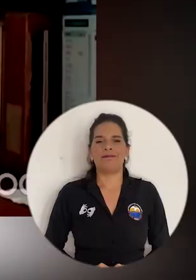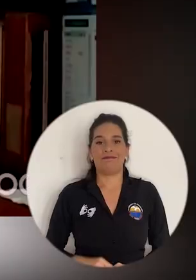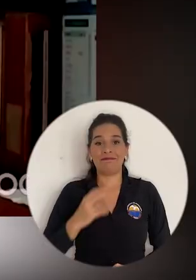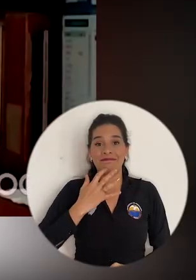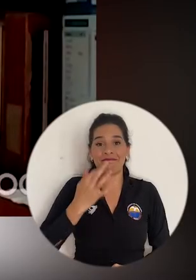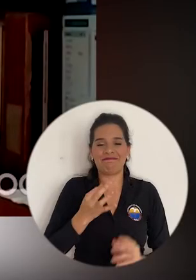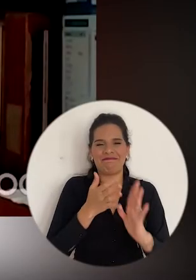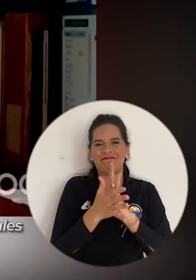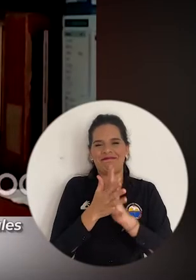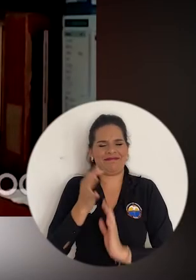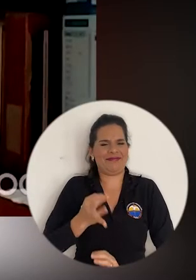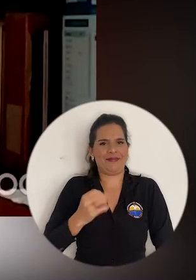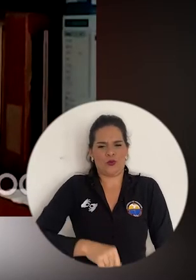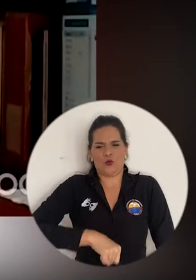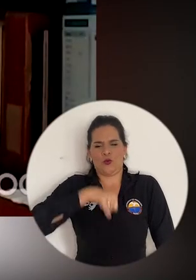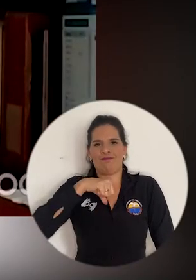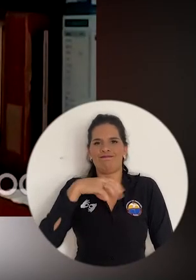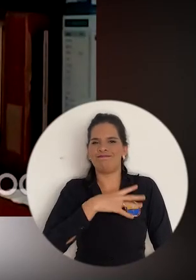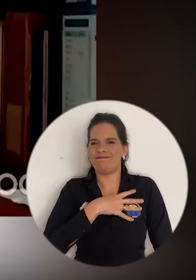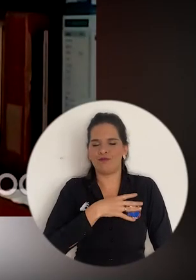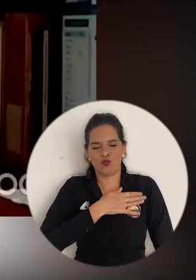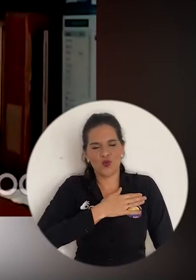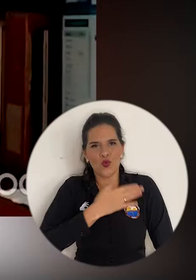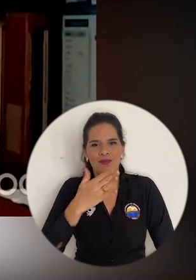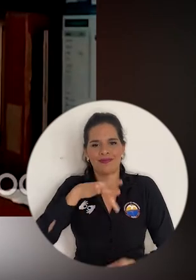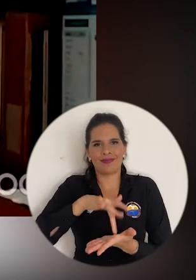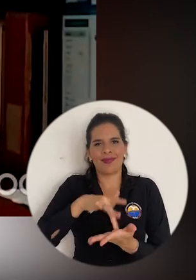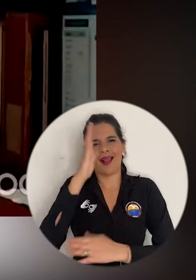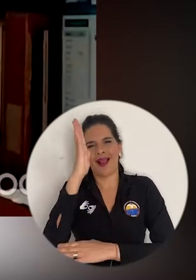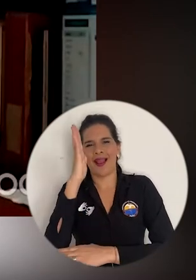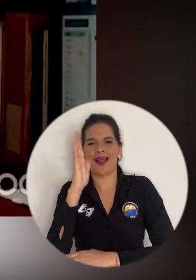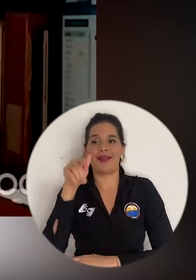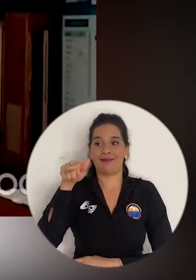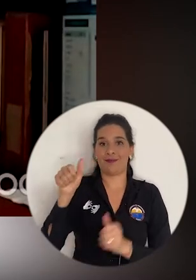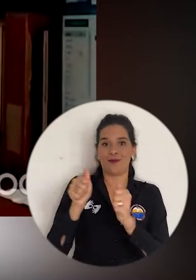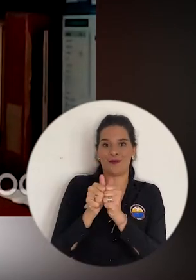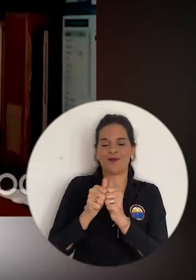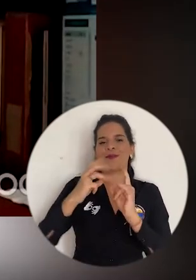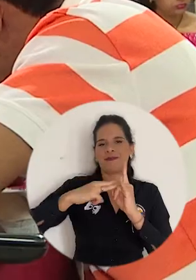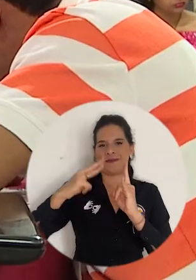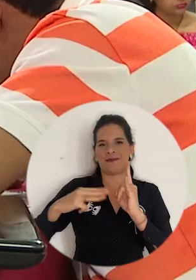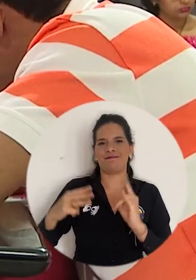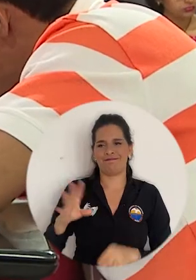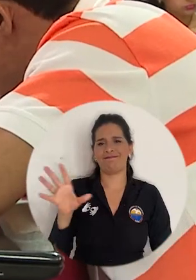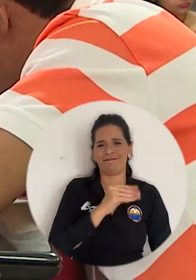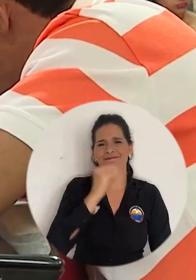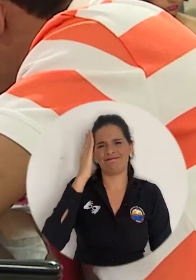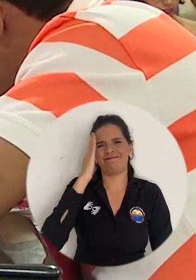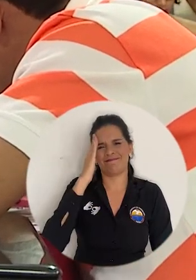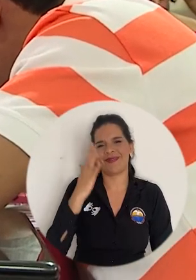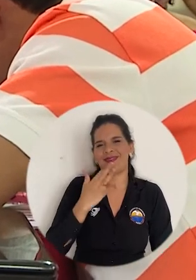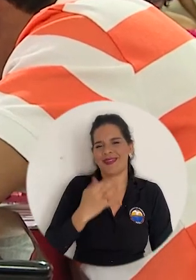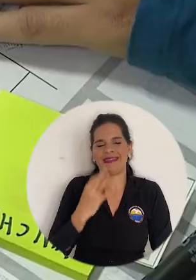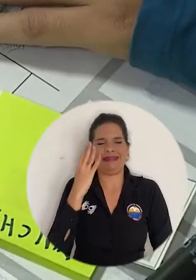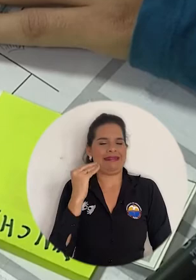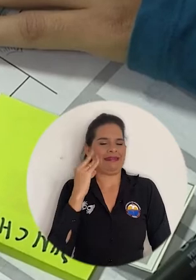Siempre ha sido un orgullo participar en la Cátedra con la Universidad del Magdalena. Todos lo sabemos que ha